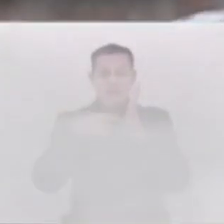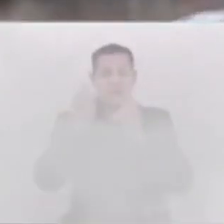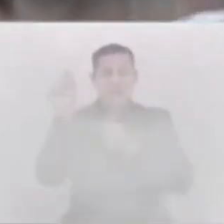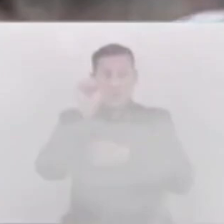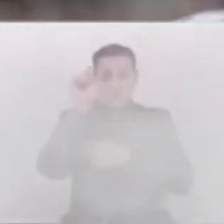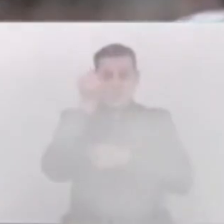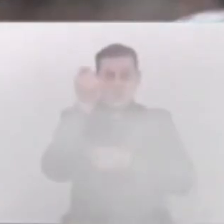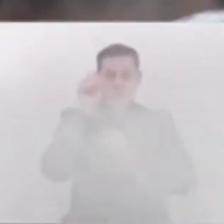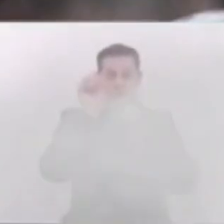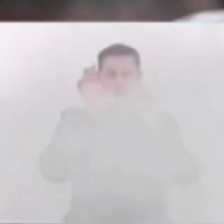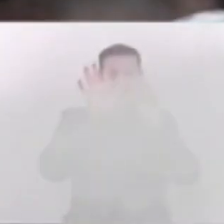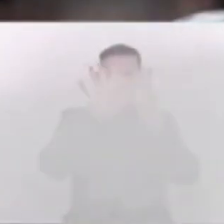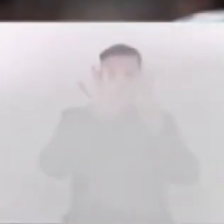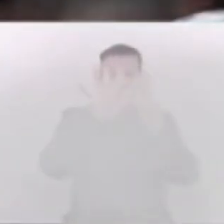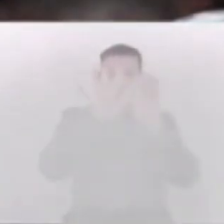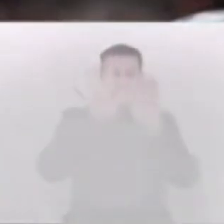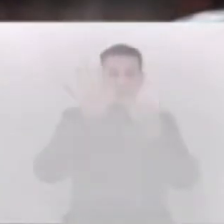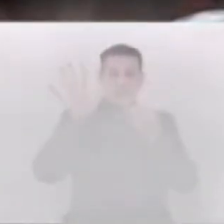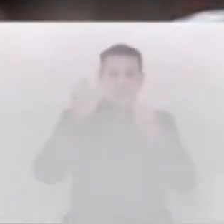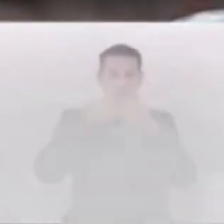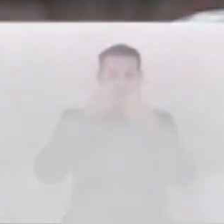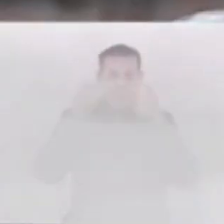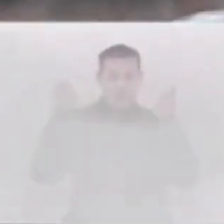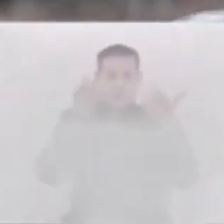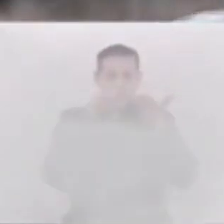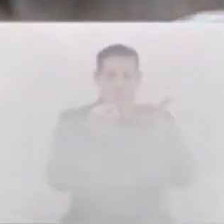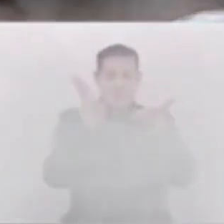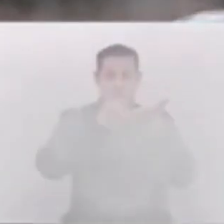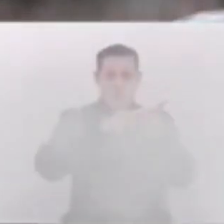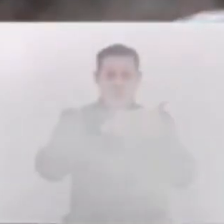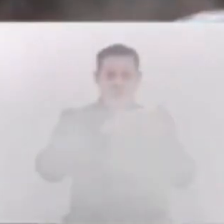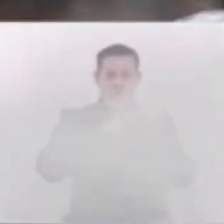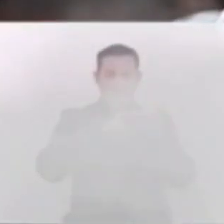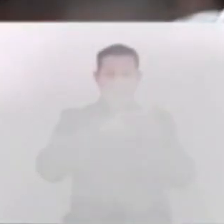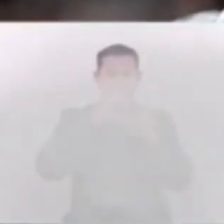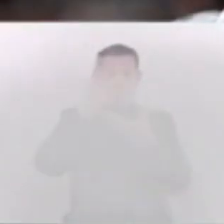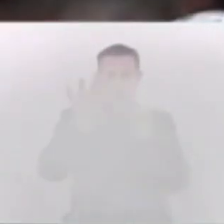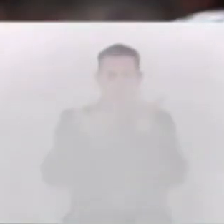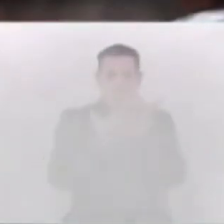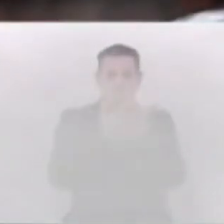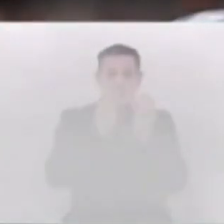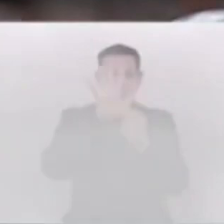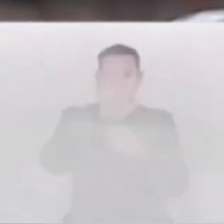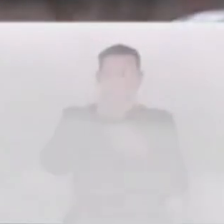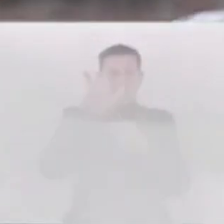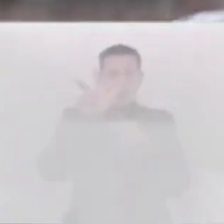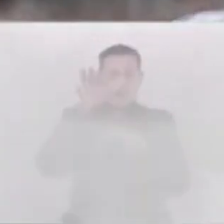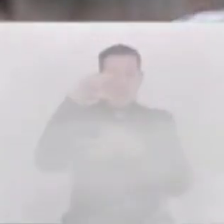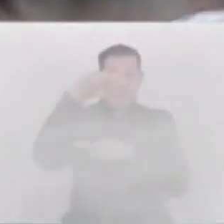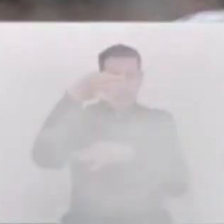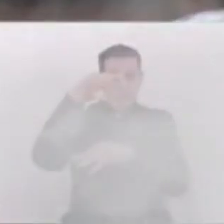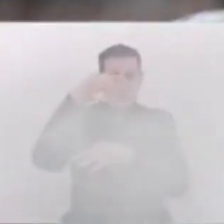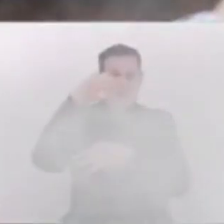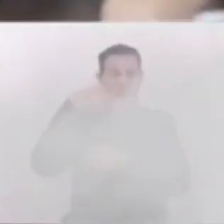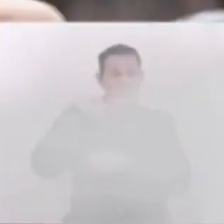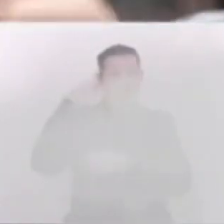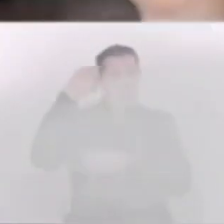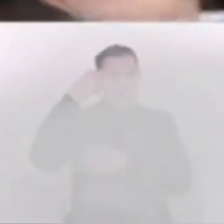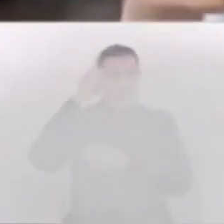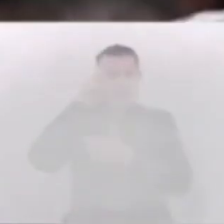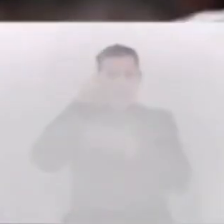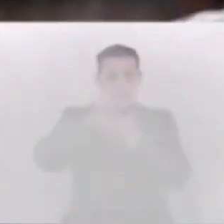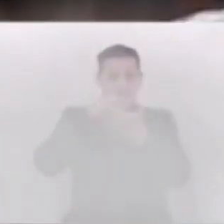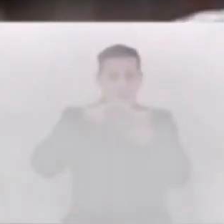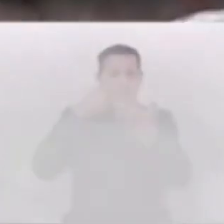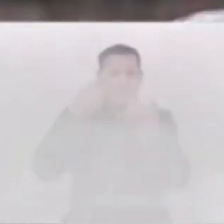Un préstamo de 75 millones con un contrato que venía adjunto de 53 páginas. Me imagino